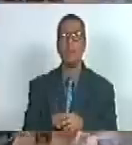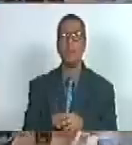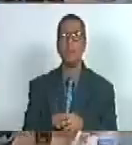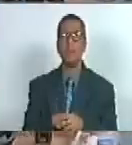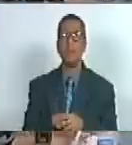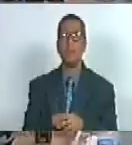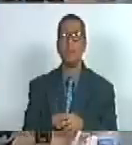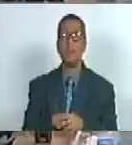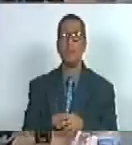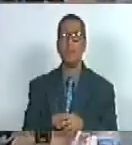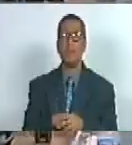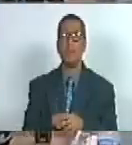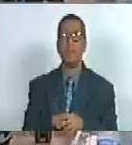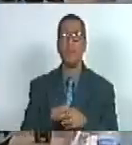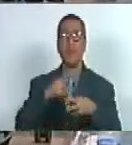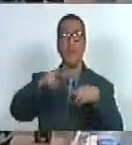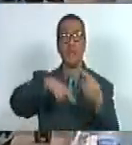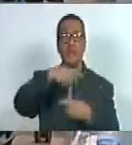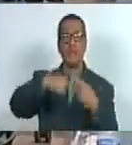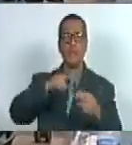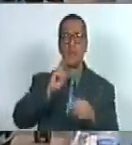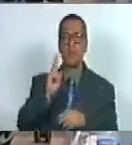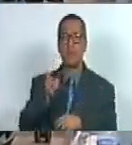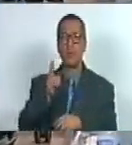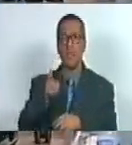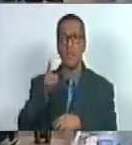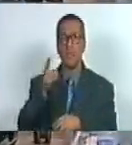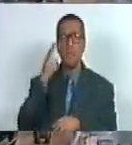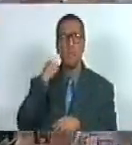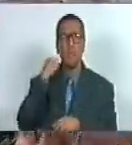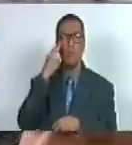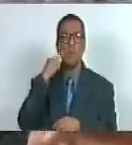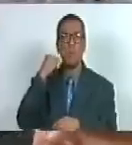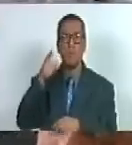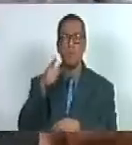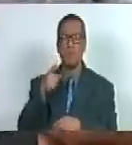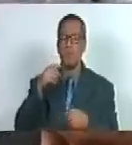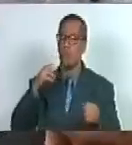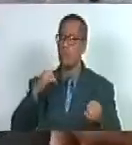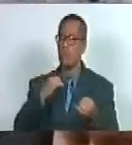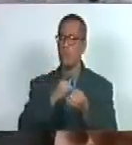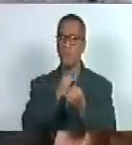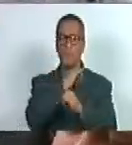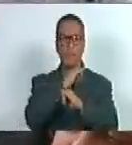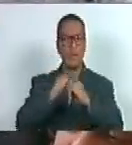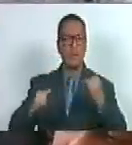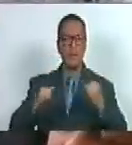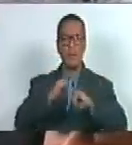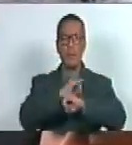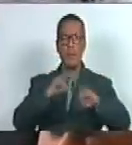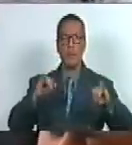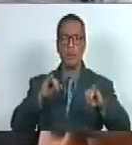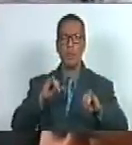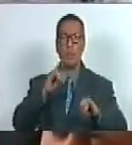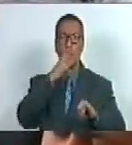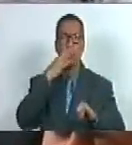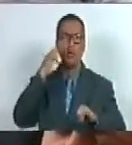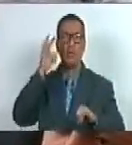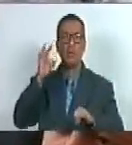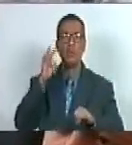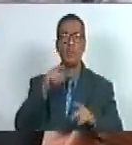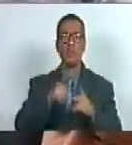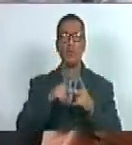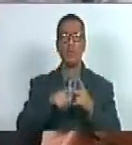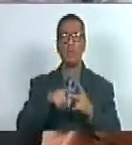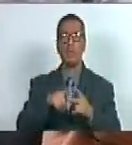porque la revolución haitiana rompió con el colonialista francés 100